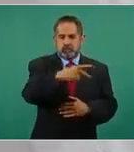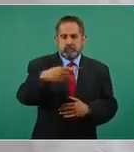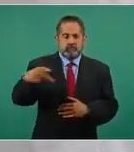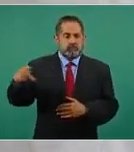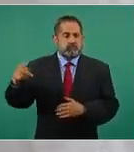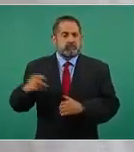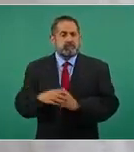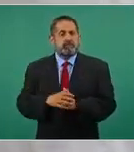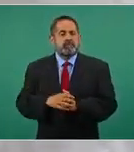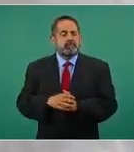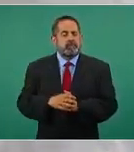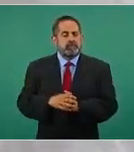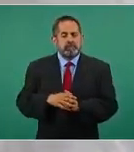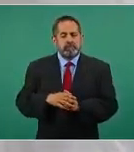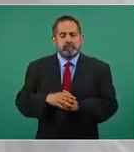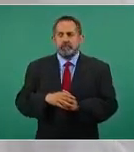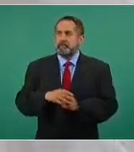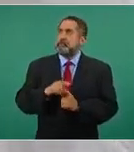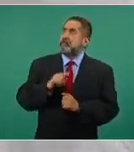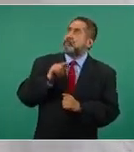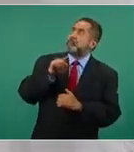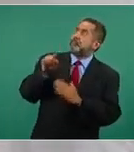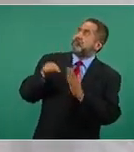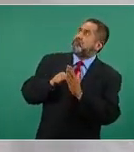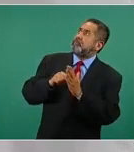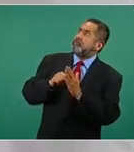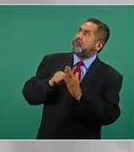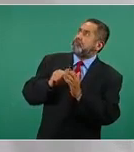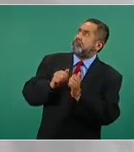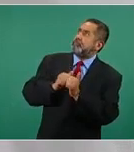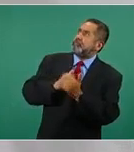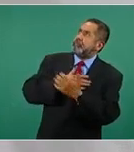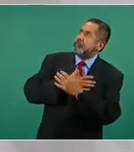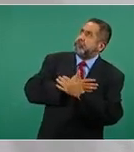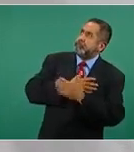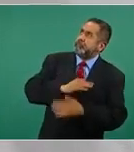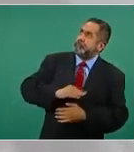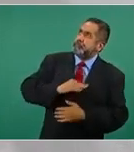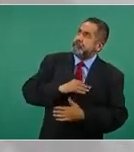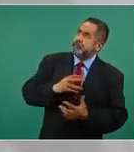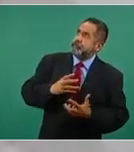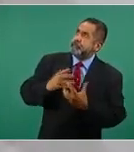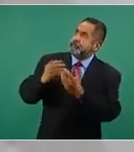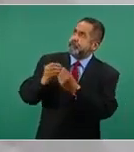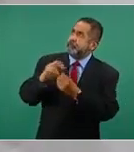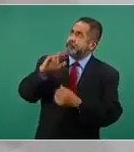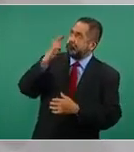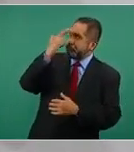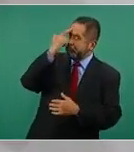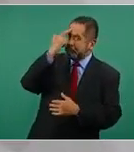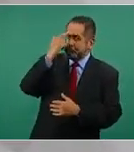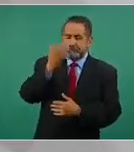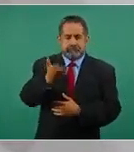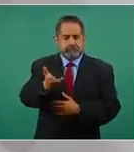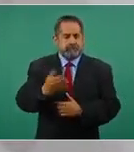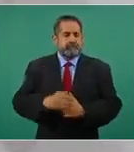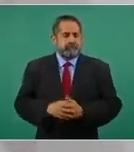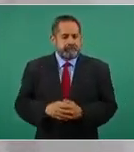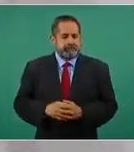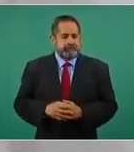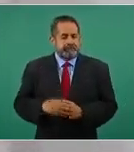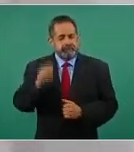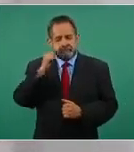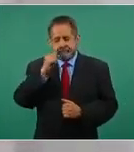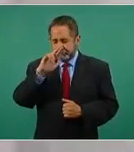felicidad y del amor, y que las recordamos y las vamos a